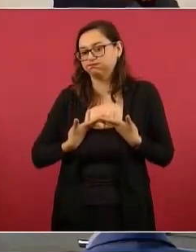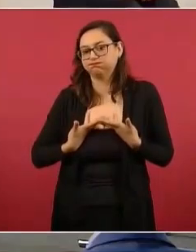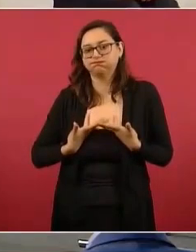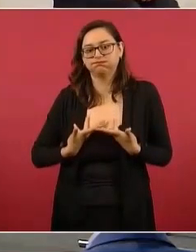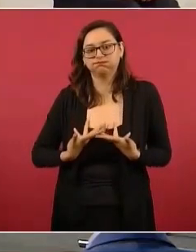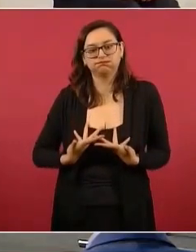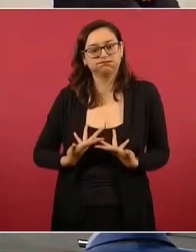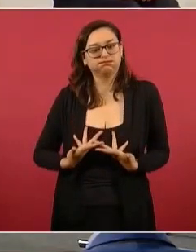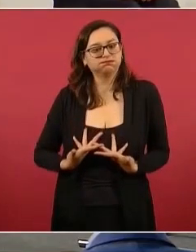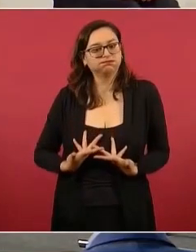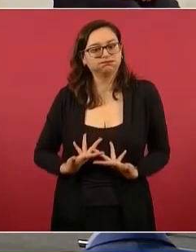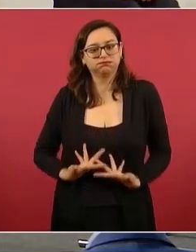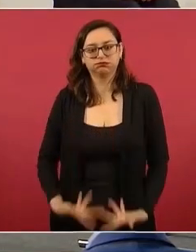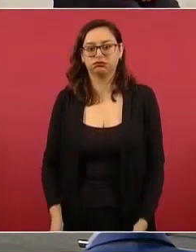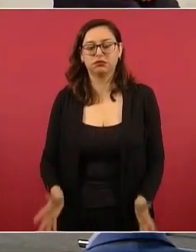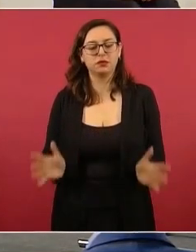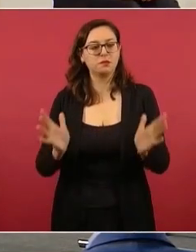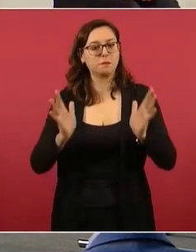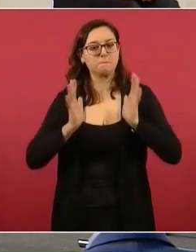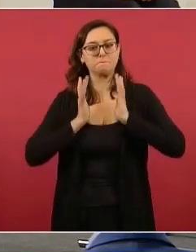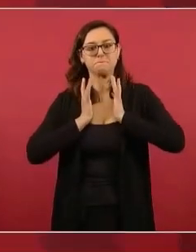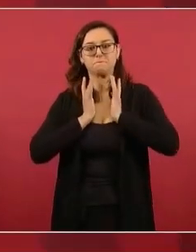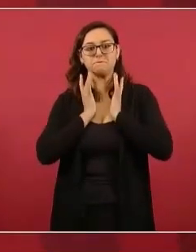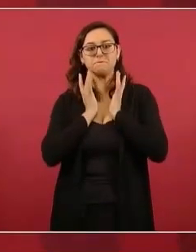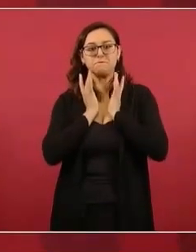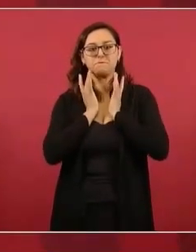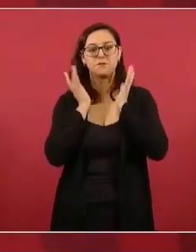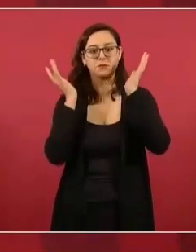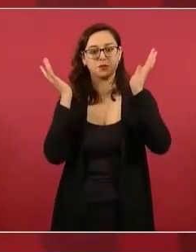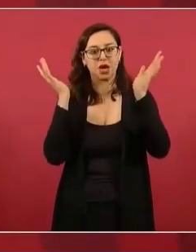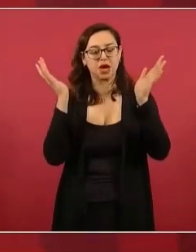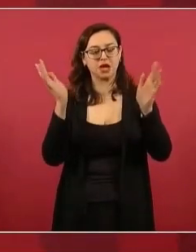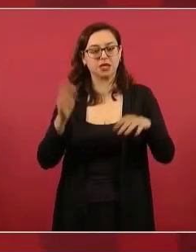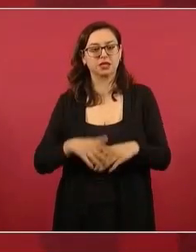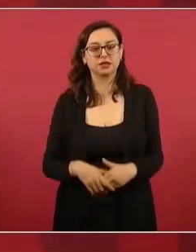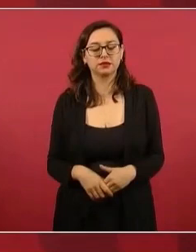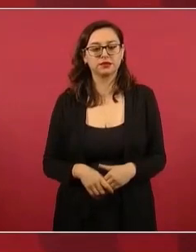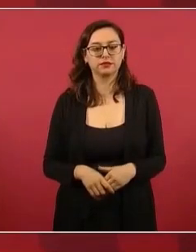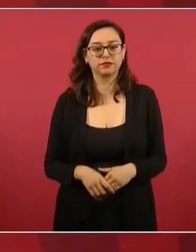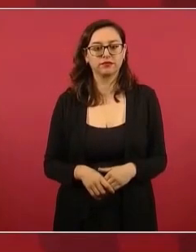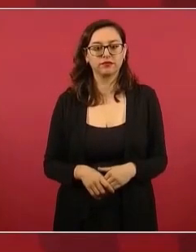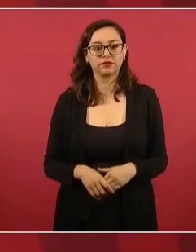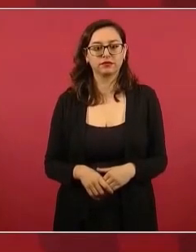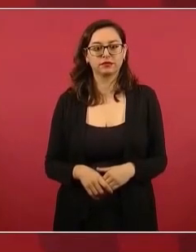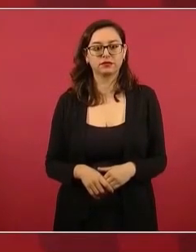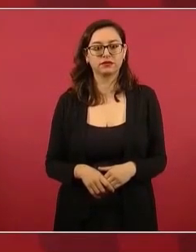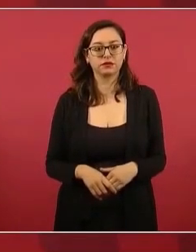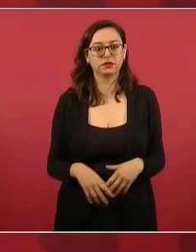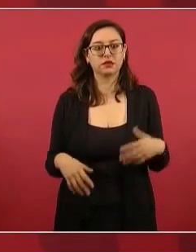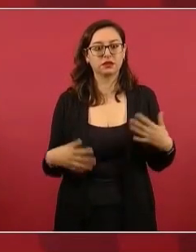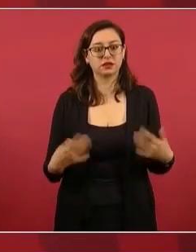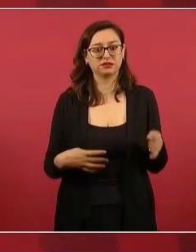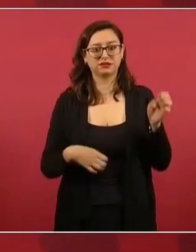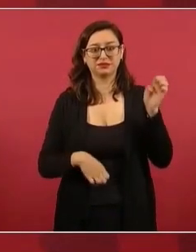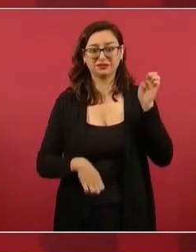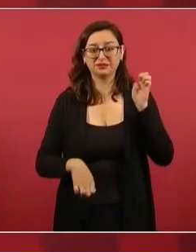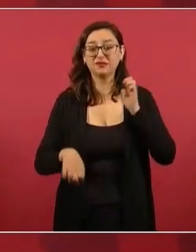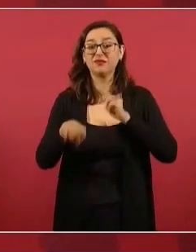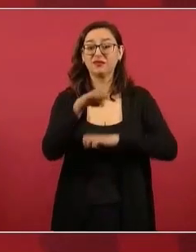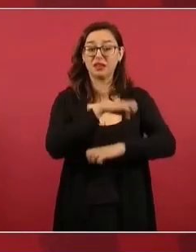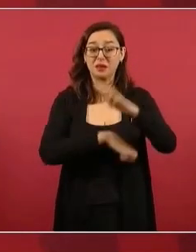sorprendido. ¿De cuánto le han dado las empresas